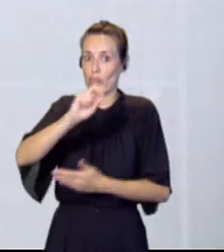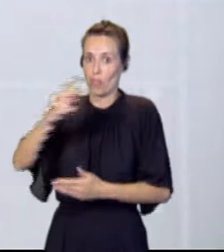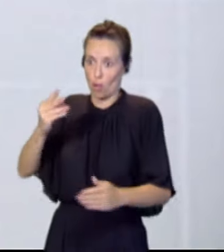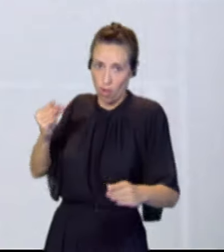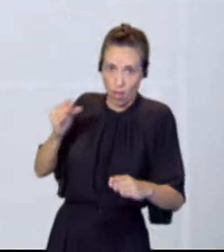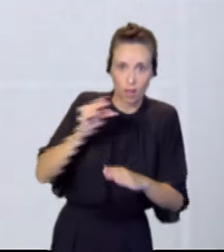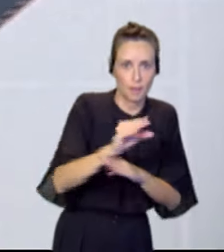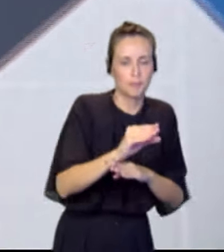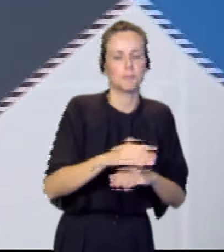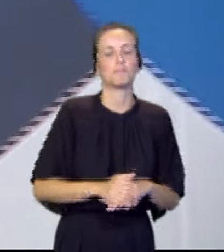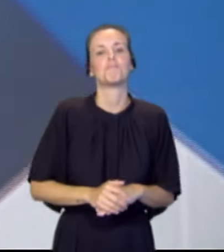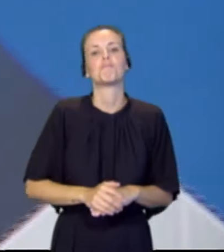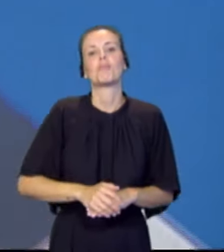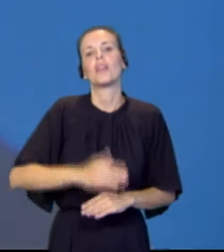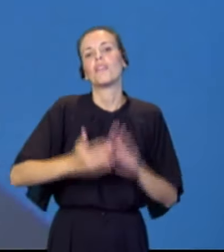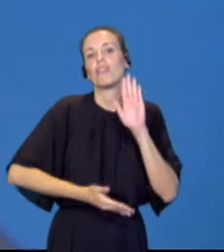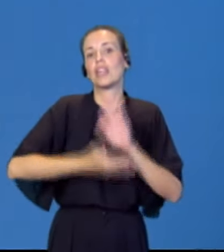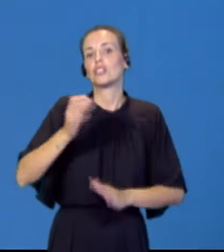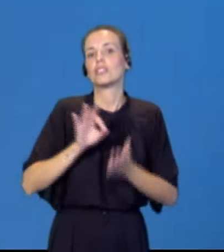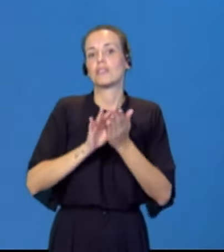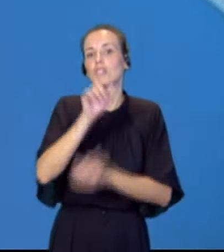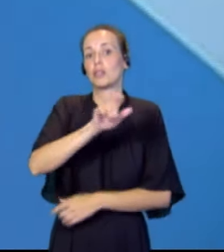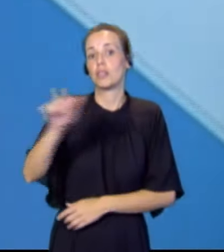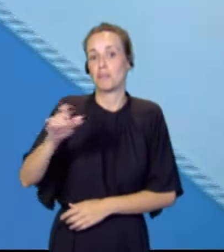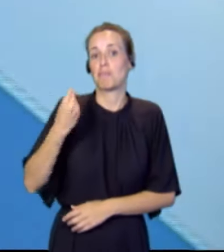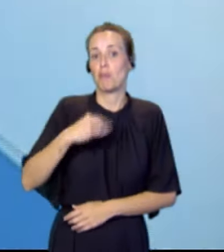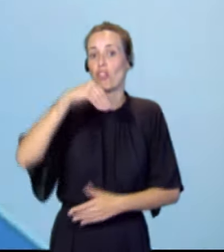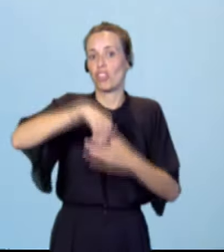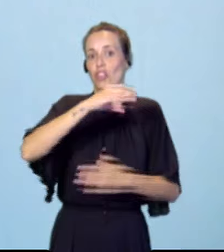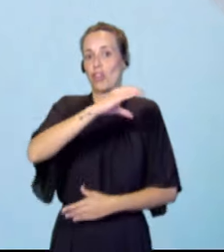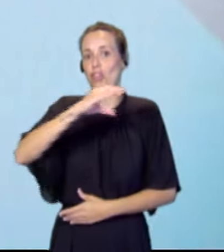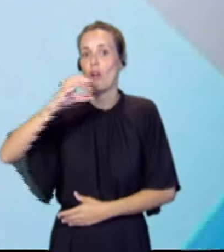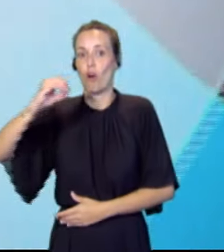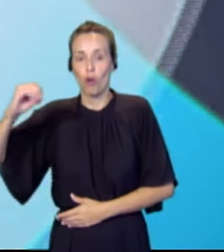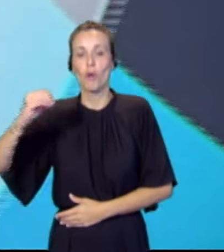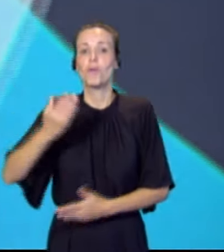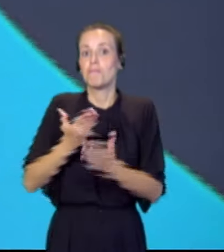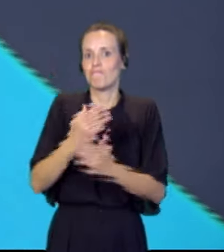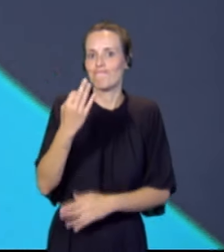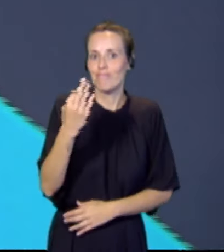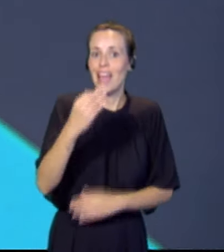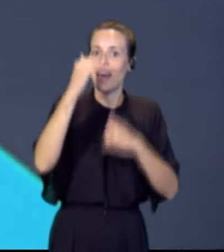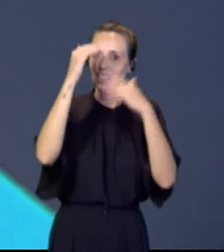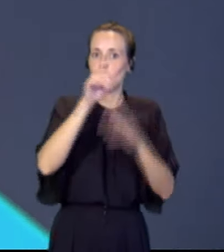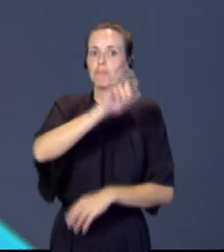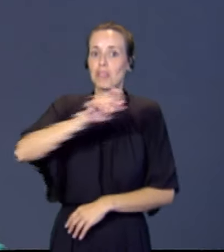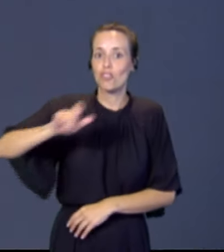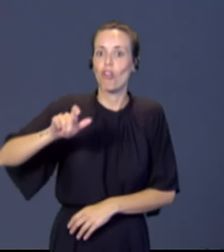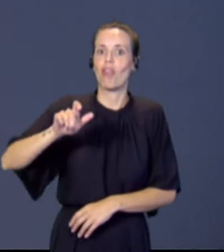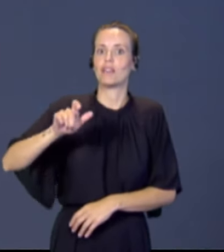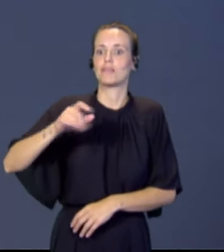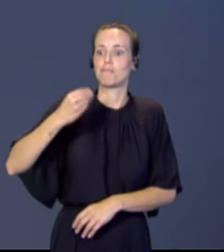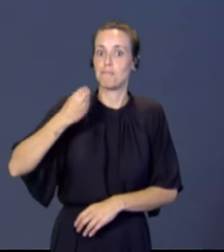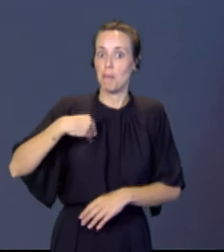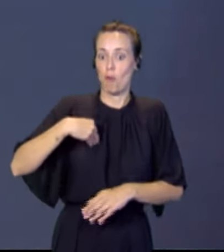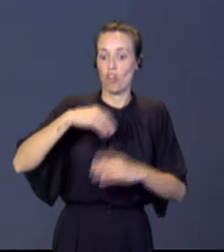La Federación de Servicios a la Ciudadanía de Comisiones Obreras Canarias pide que no se descuide la atención a las personas que están trabajando en